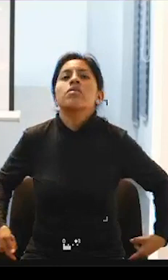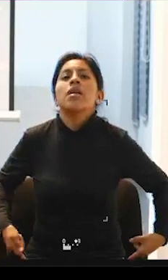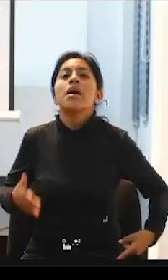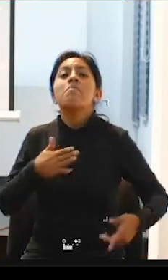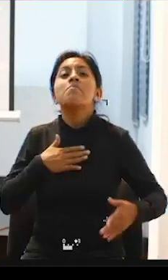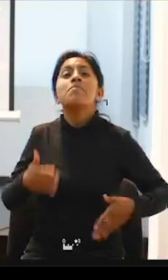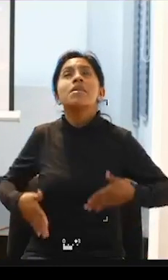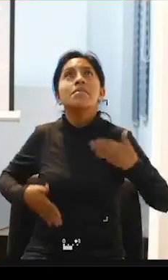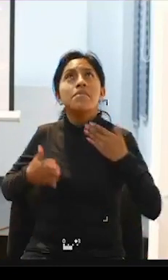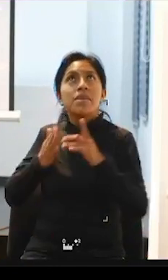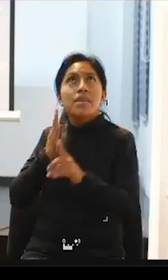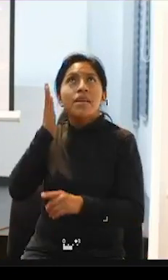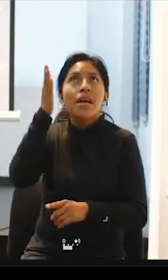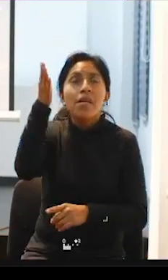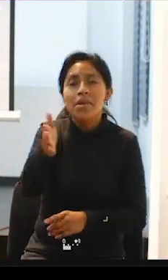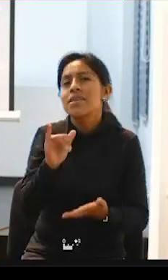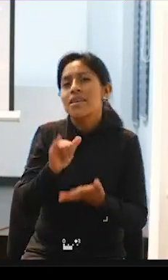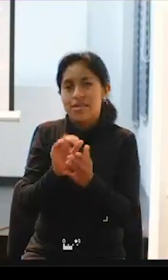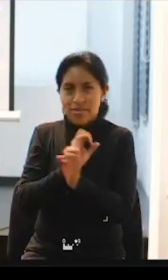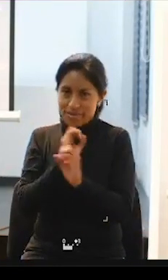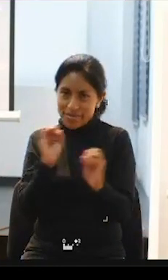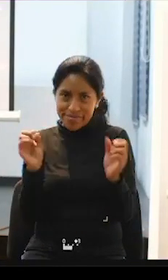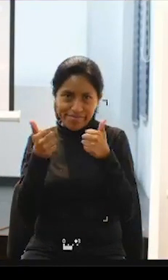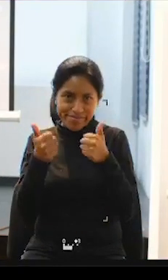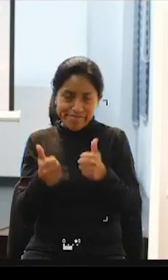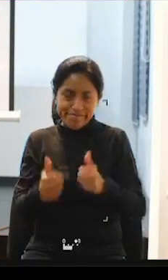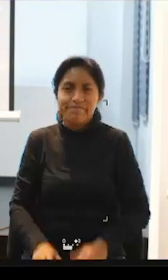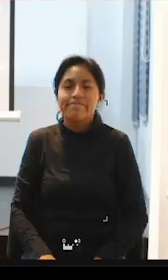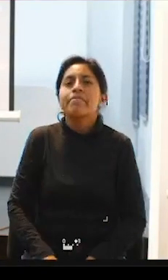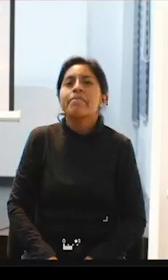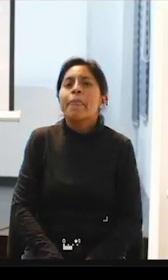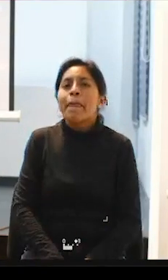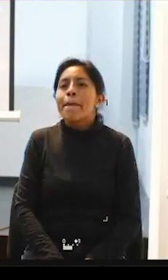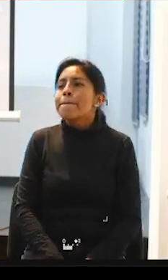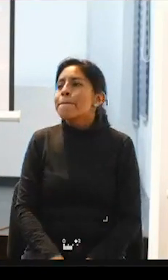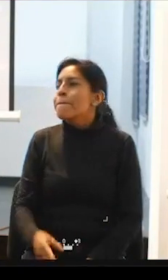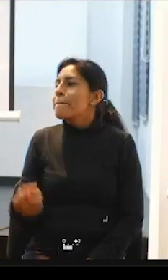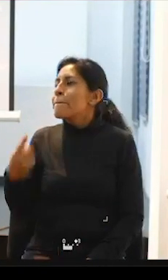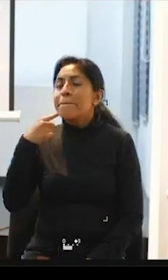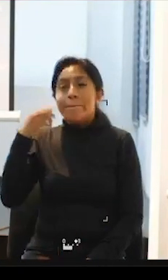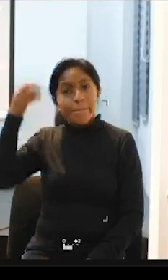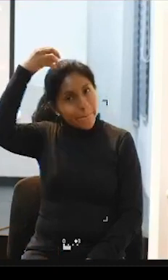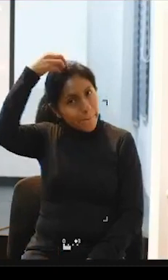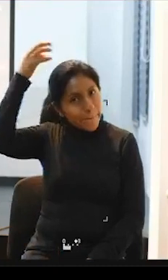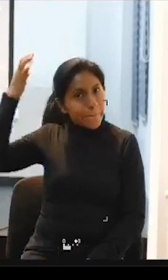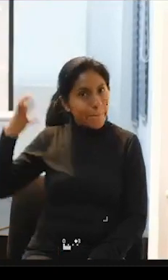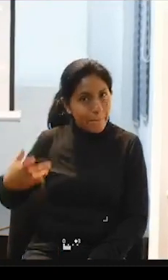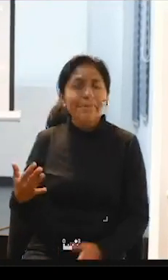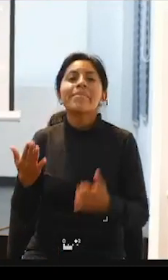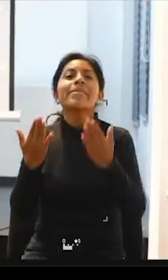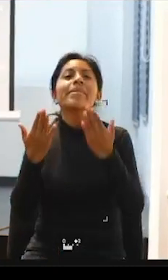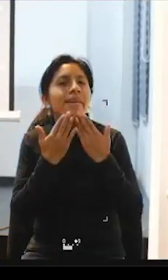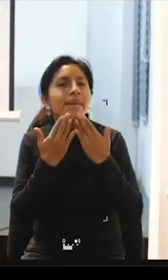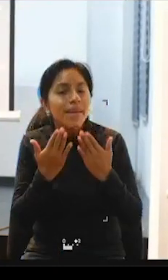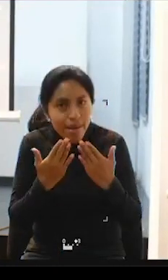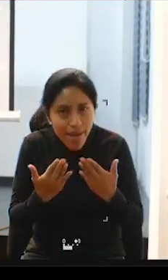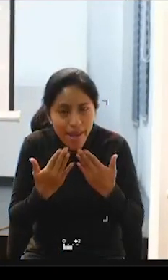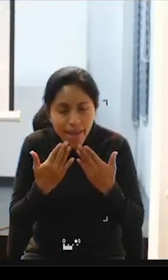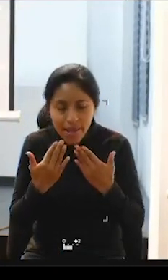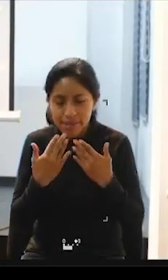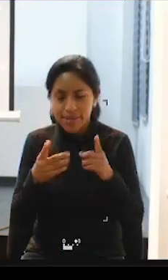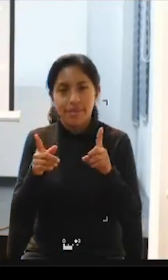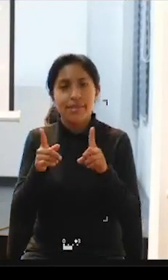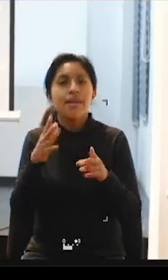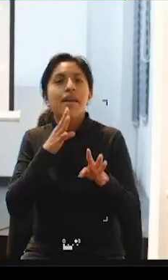avanza nada más Felisa gracias por puntualizar esto habíamos hablado del trabajo de la familia también